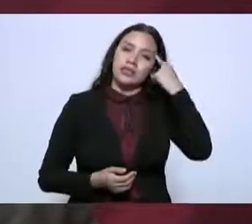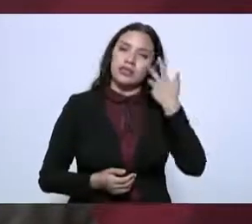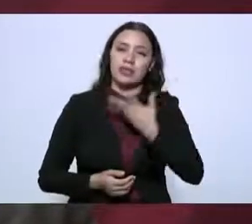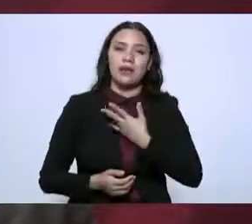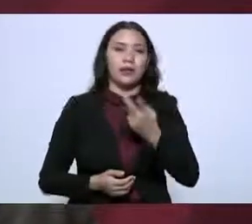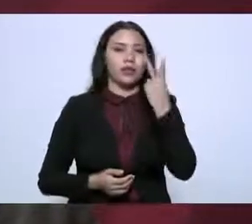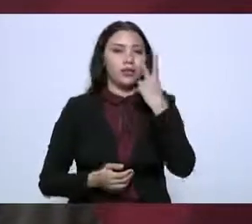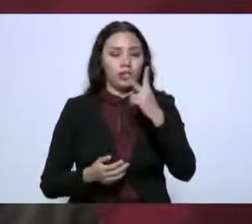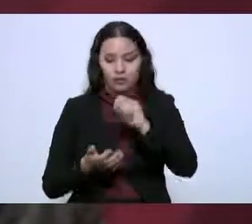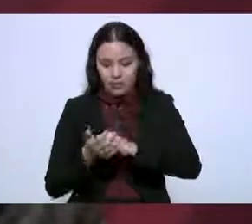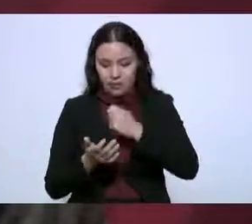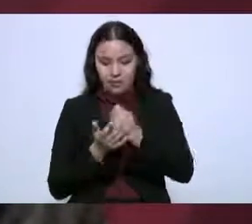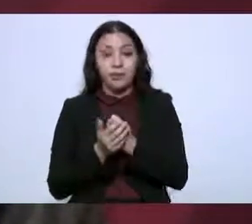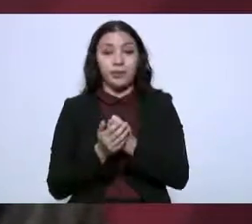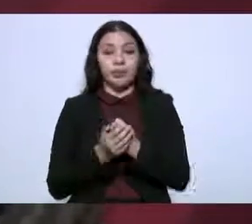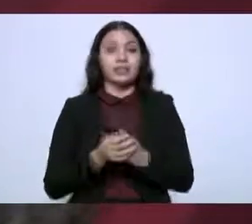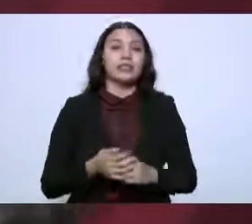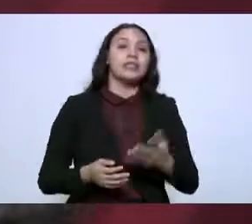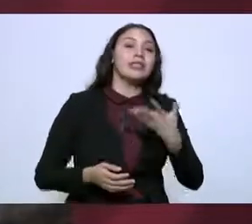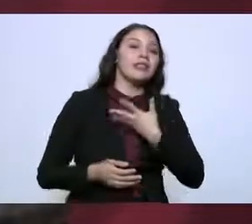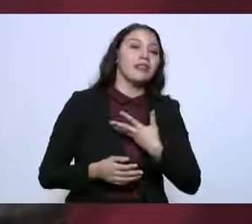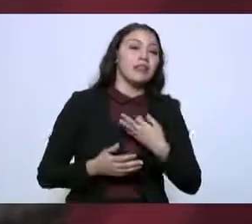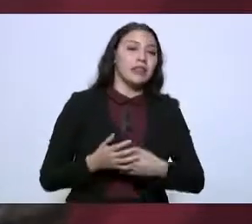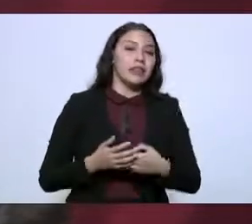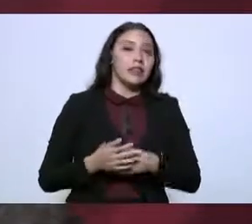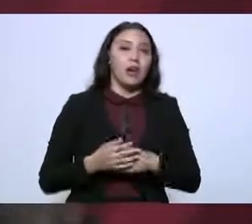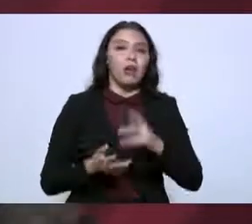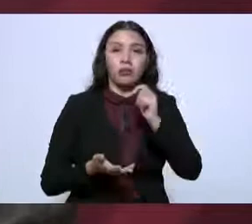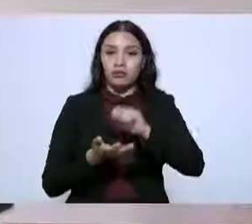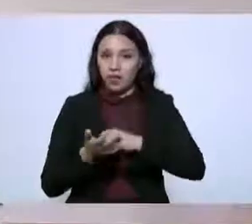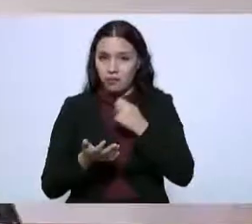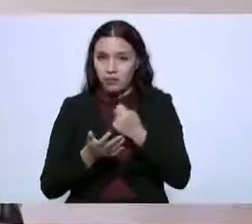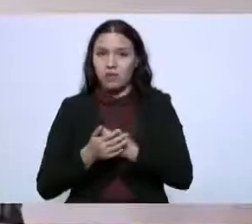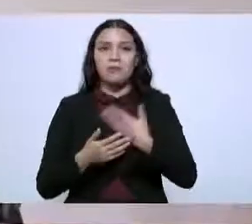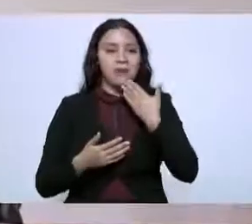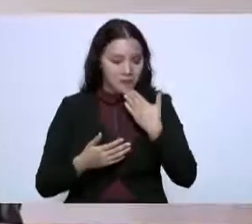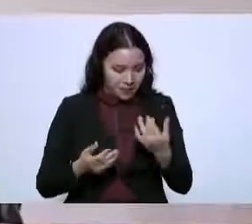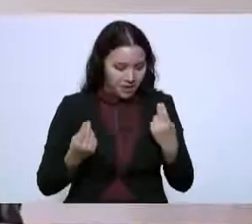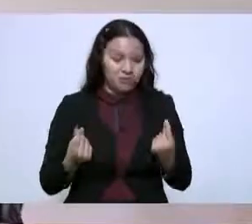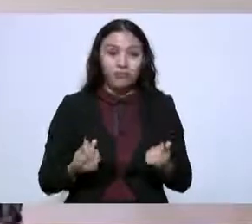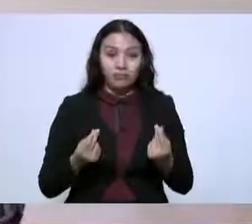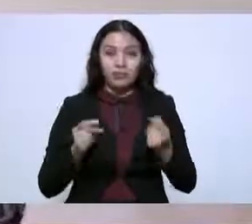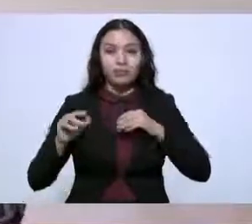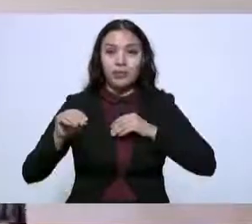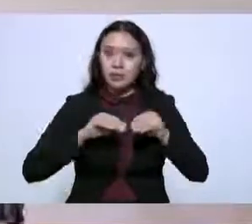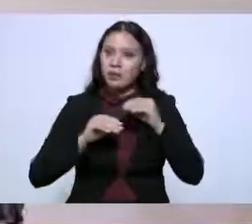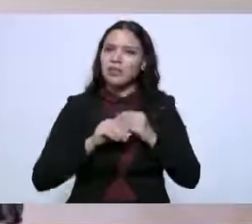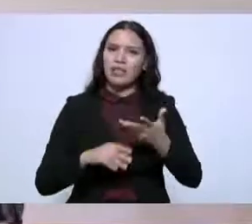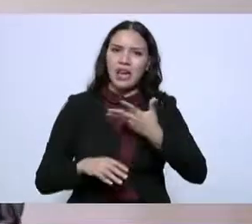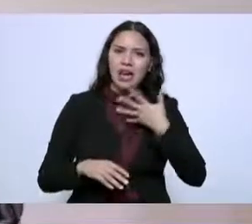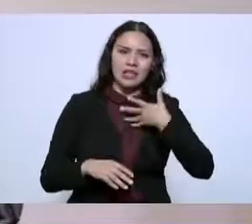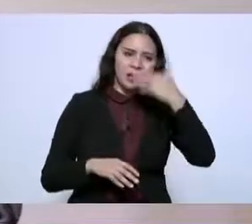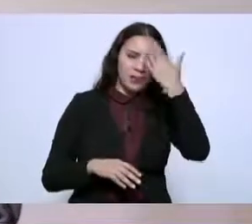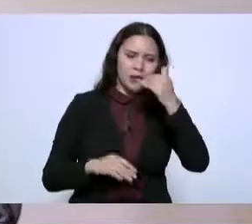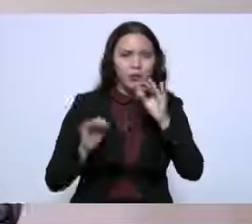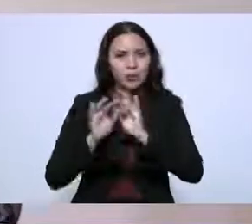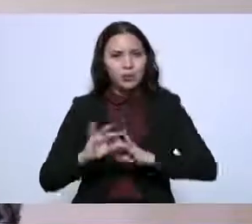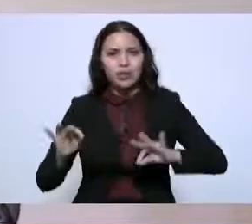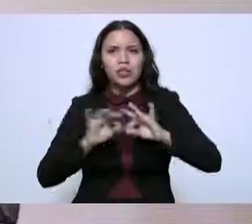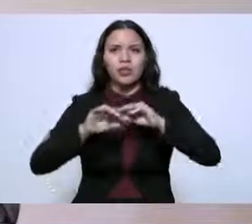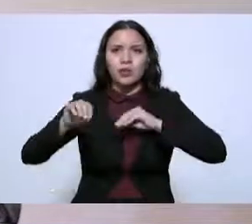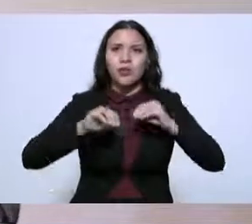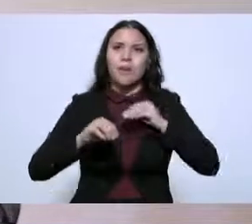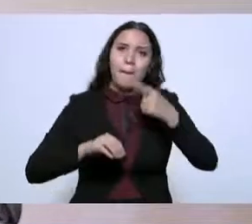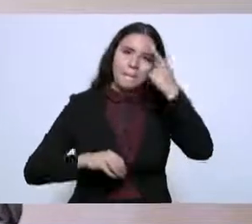Tamaulipas, un Tamaulipas de una alta capacidad, de una alta potencialidad, de una alta, importante de